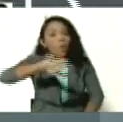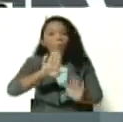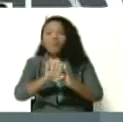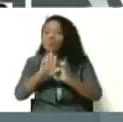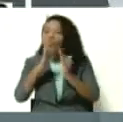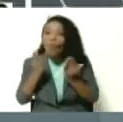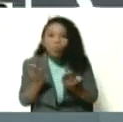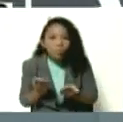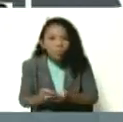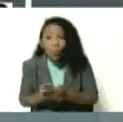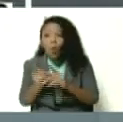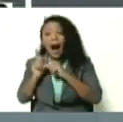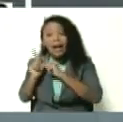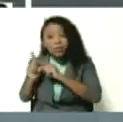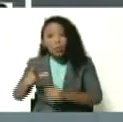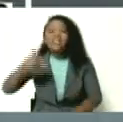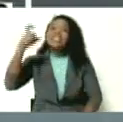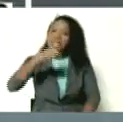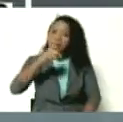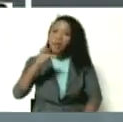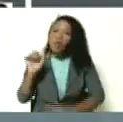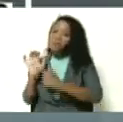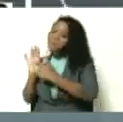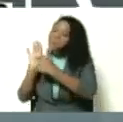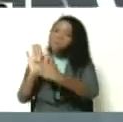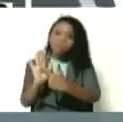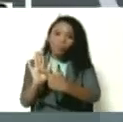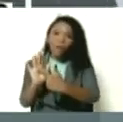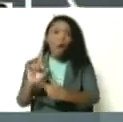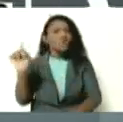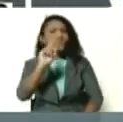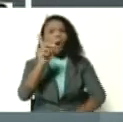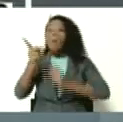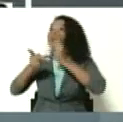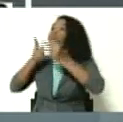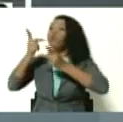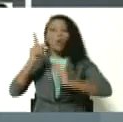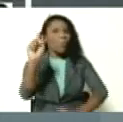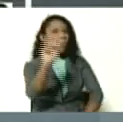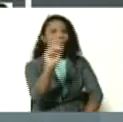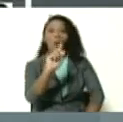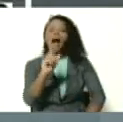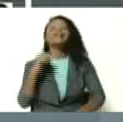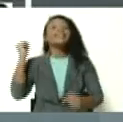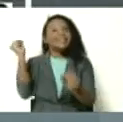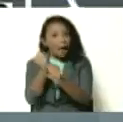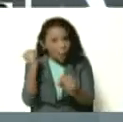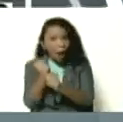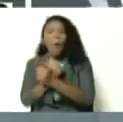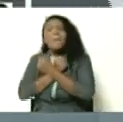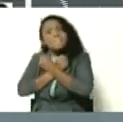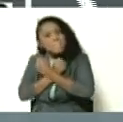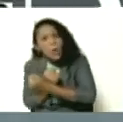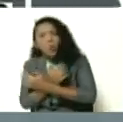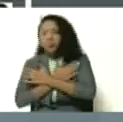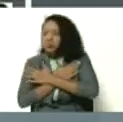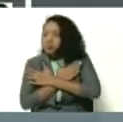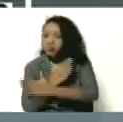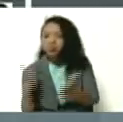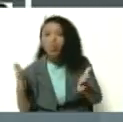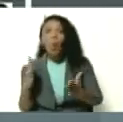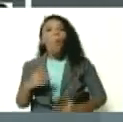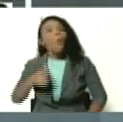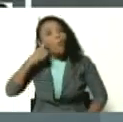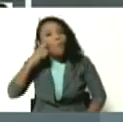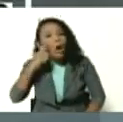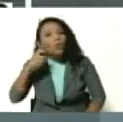y eso es necesario resaltar, aquí no es política, aquí es amor, aquí es trabajo, y sobre todo solidaridad humana, los